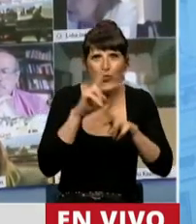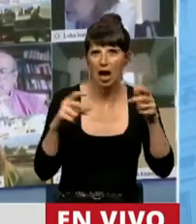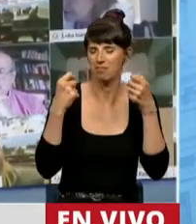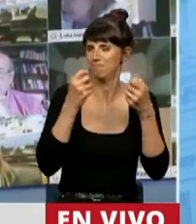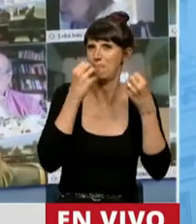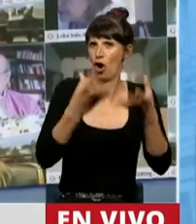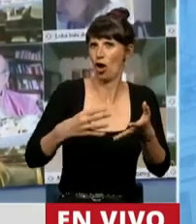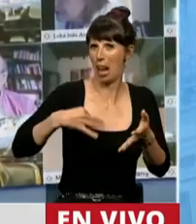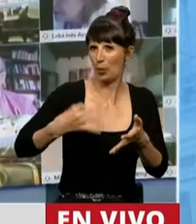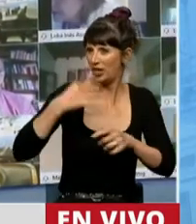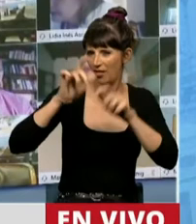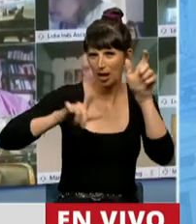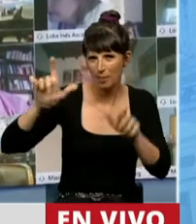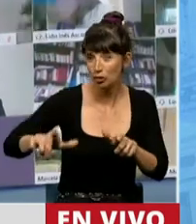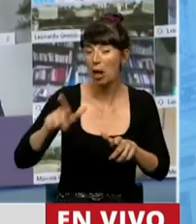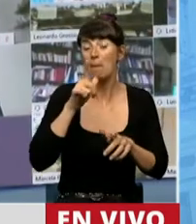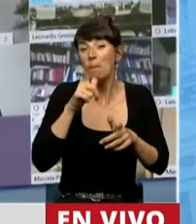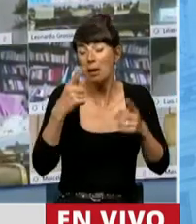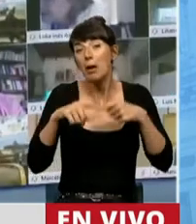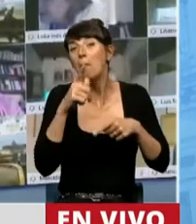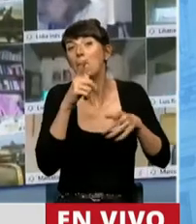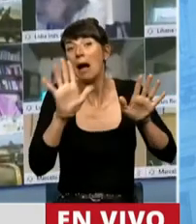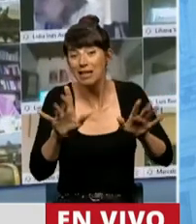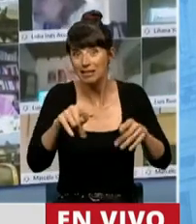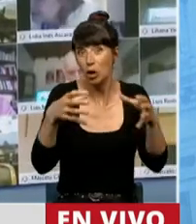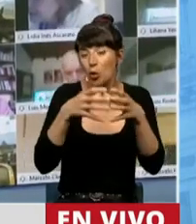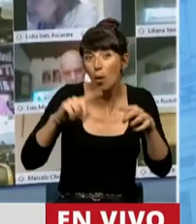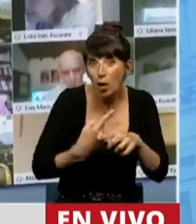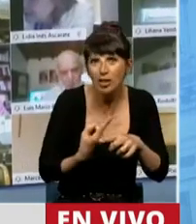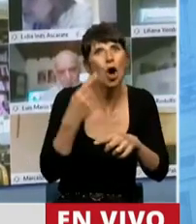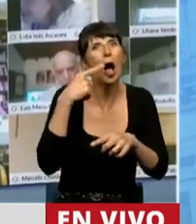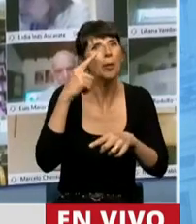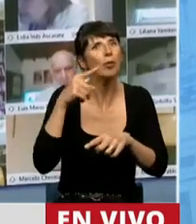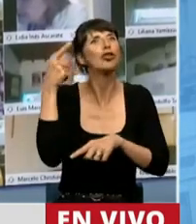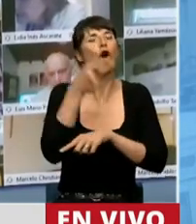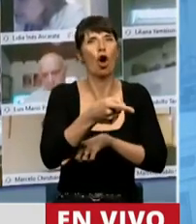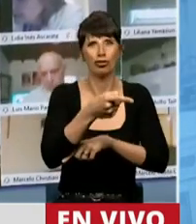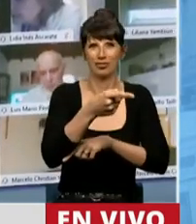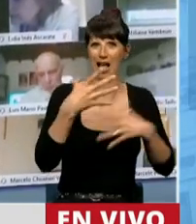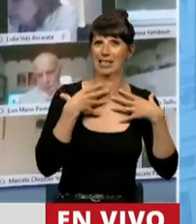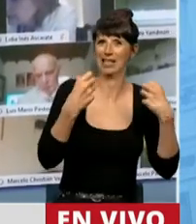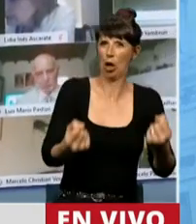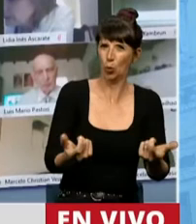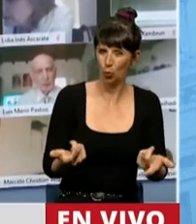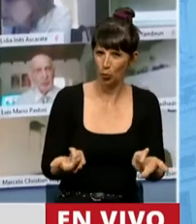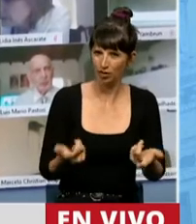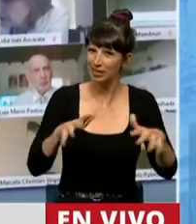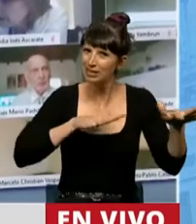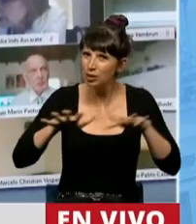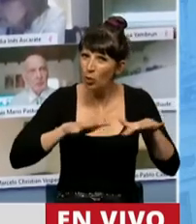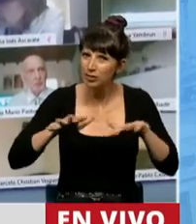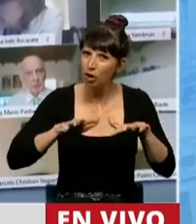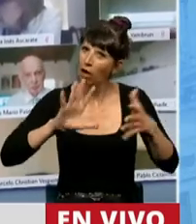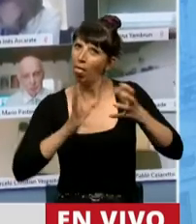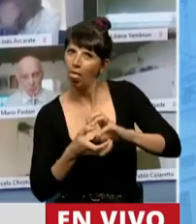juegan peligrosamente a que colase el sistema de salud y ensucian la cancha para desestabilizar al gobierno.